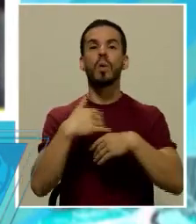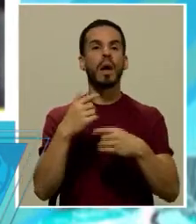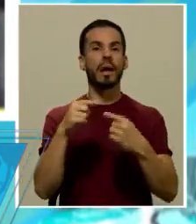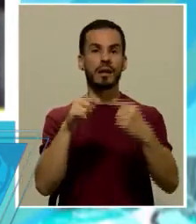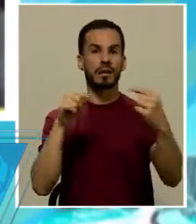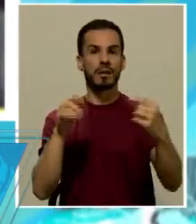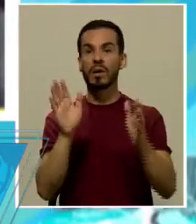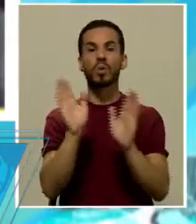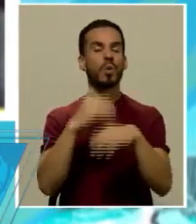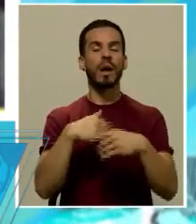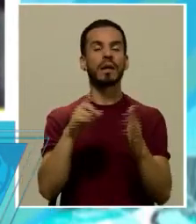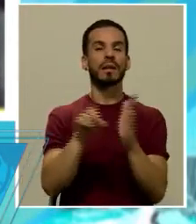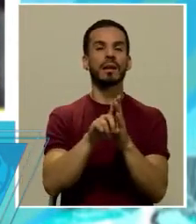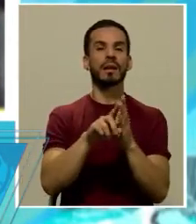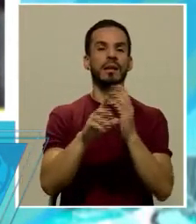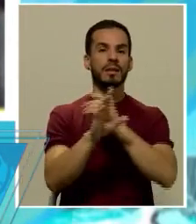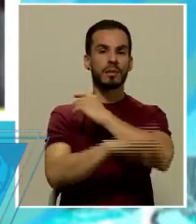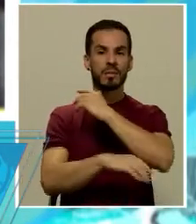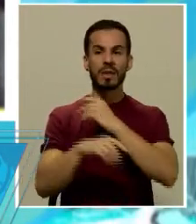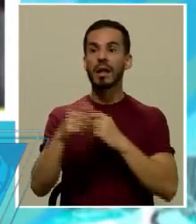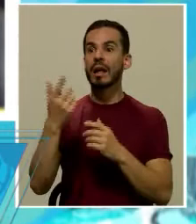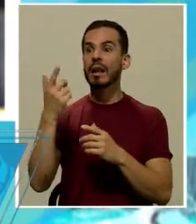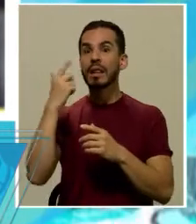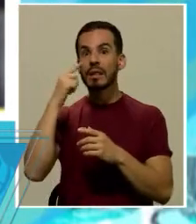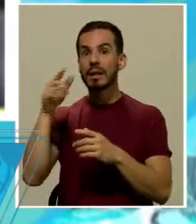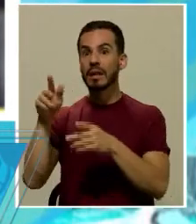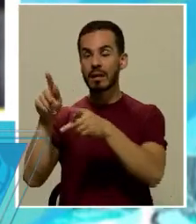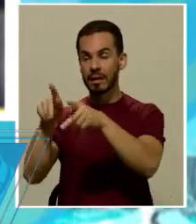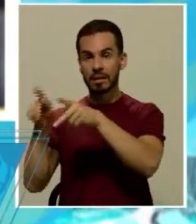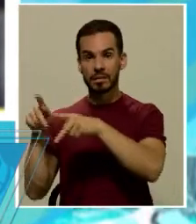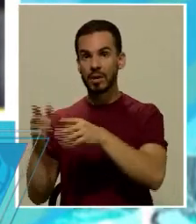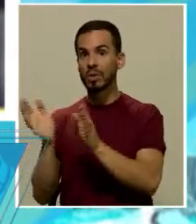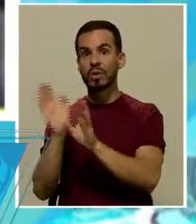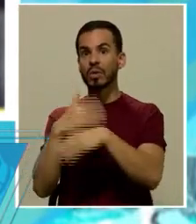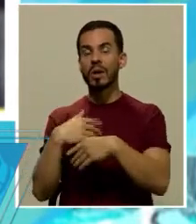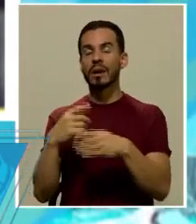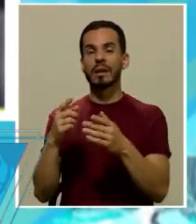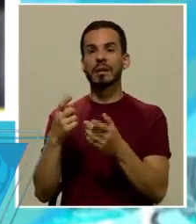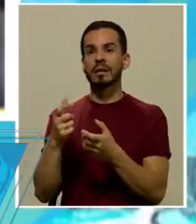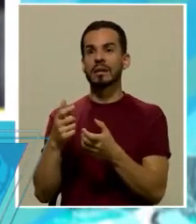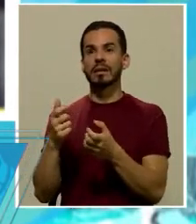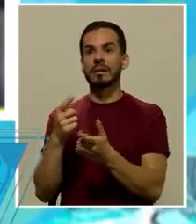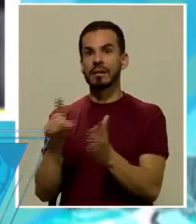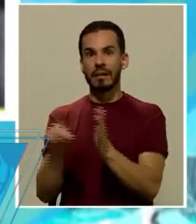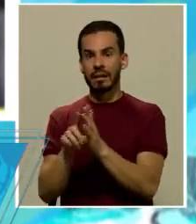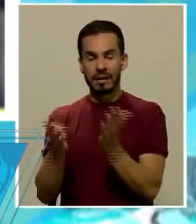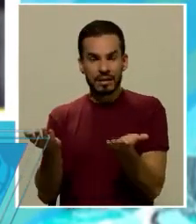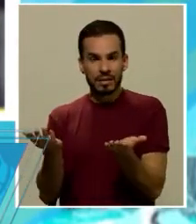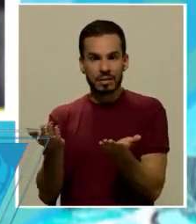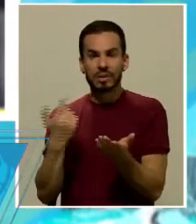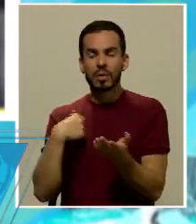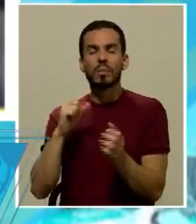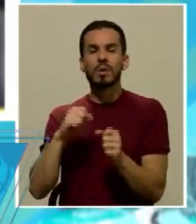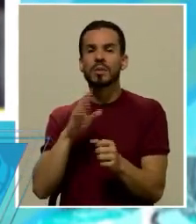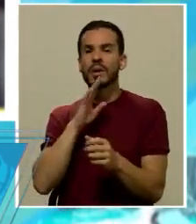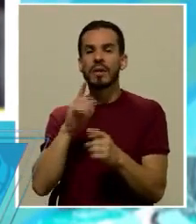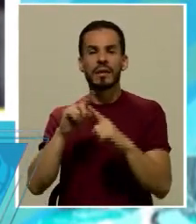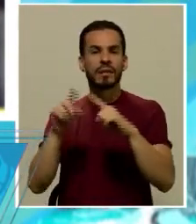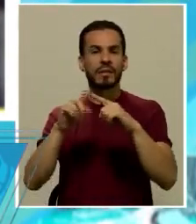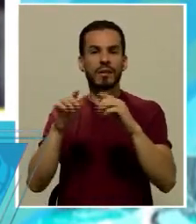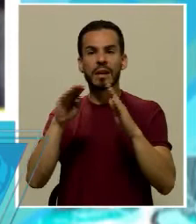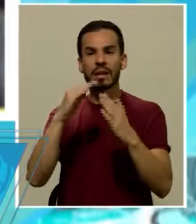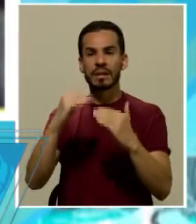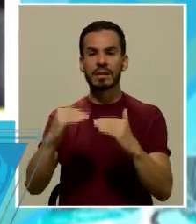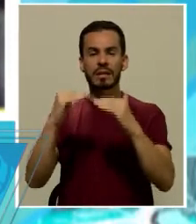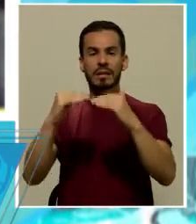ningún derecho penal del ciudadano porque no había garantías penales algunas. Más bien lo que podíamos hablar era diferentes